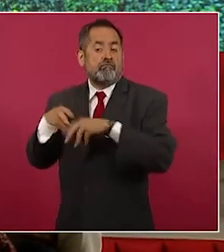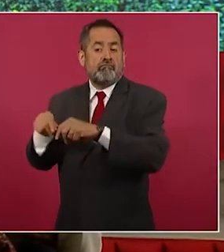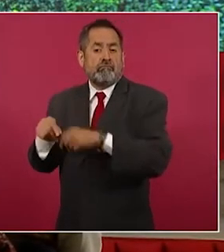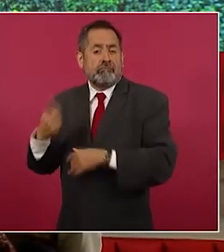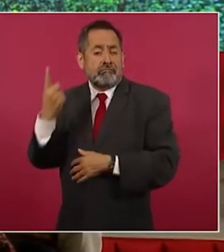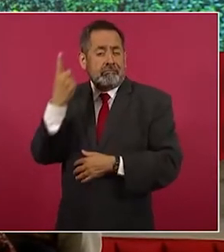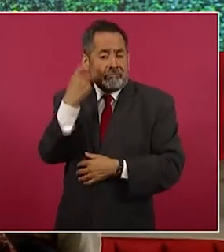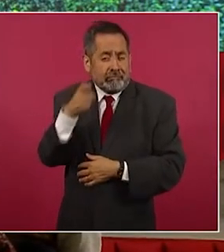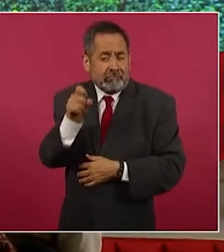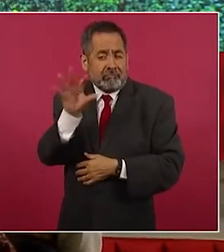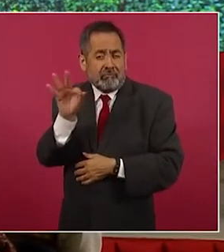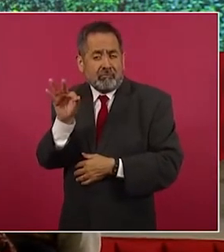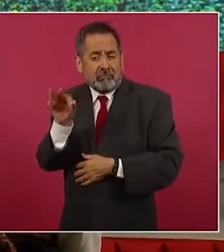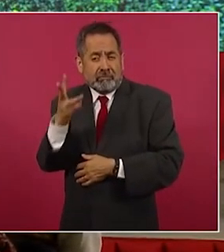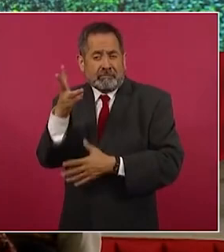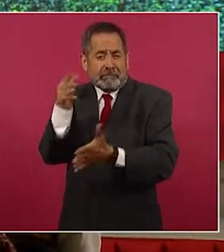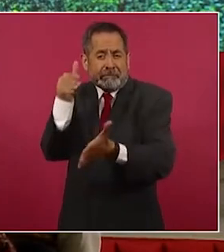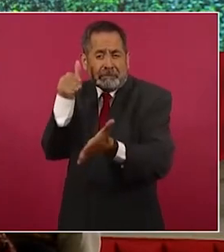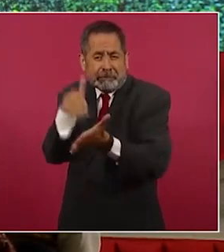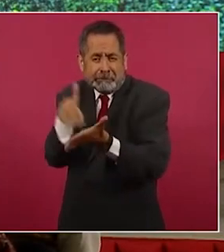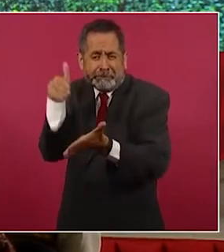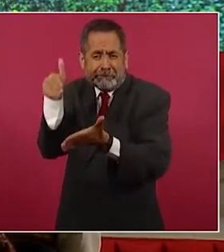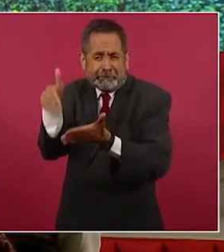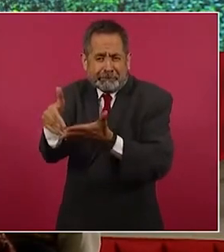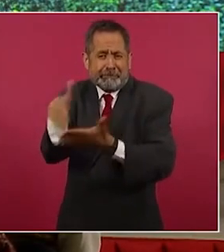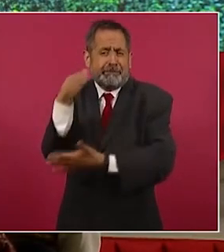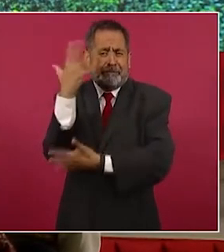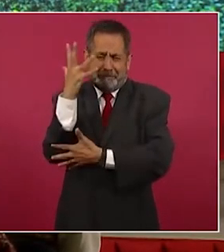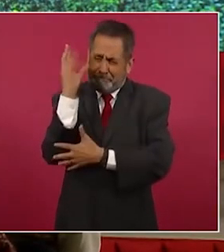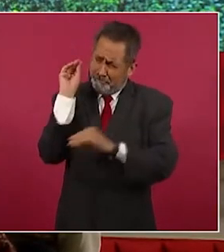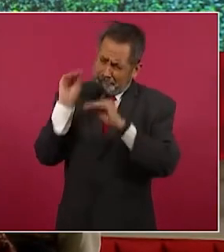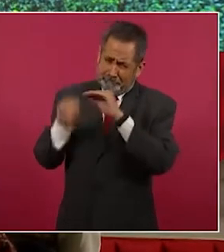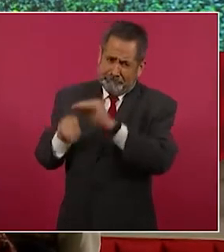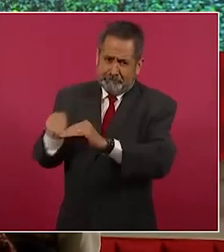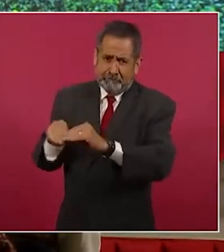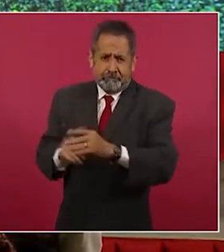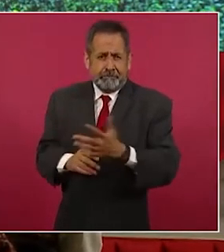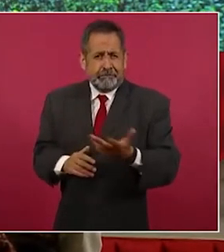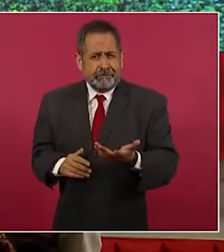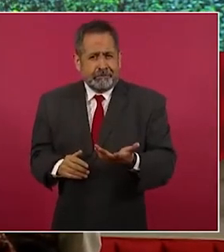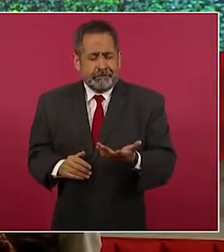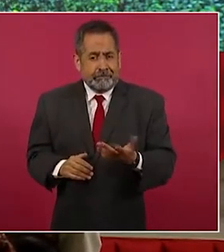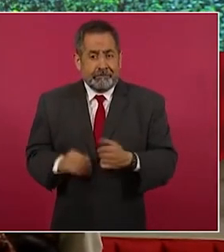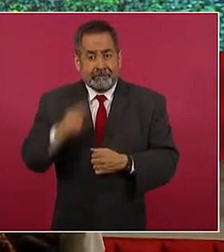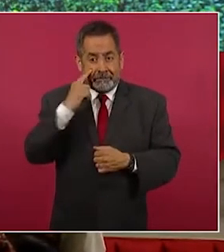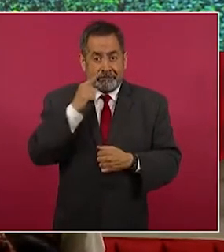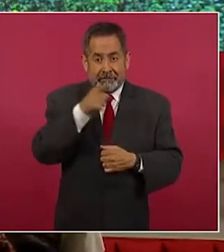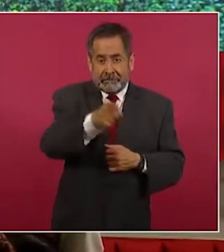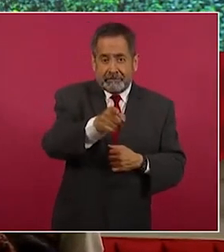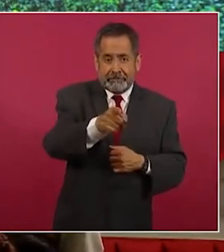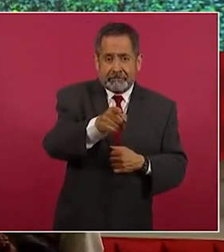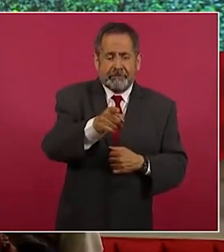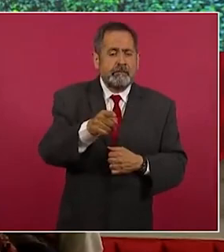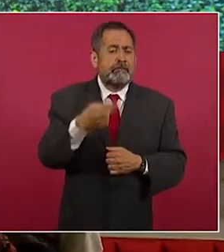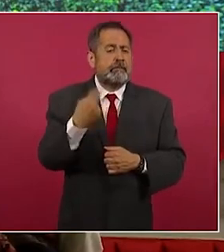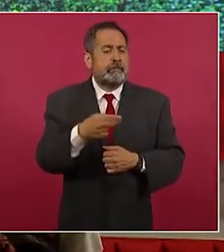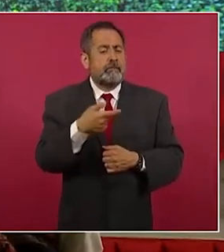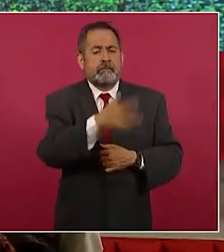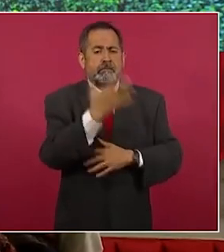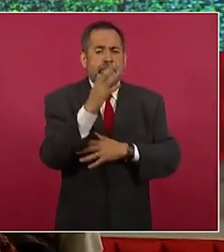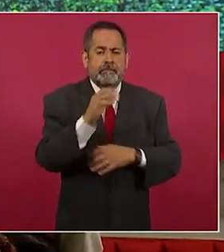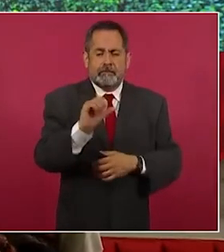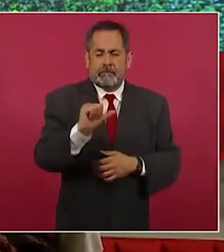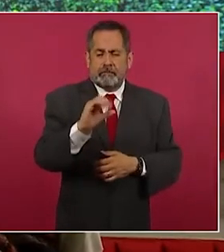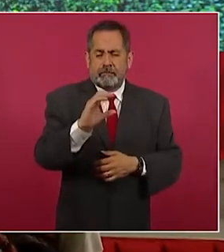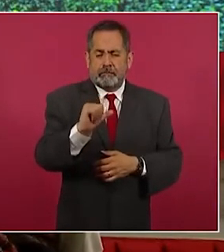143 millones de árboles. Y esta es una brecha, si vemos ahí, estamos hablando de acahuales, porque